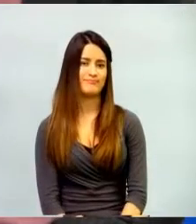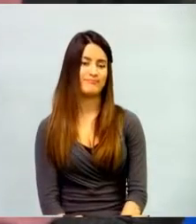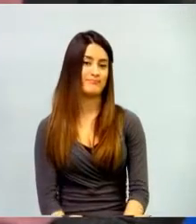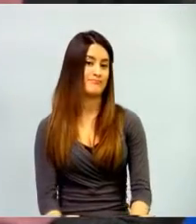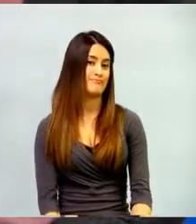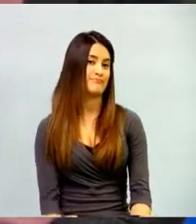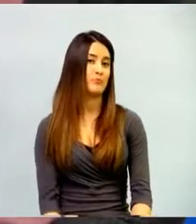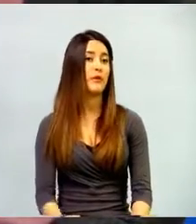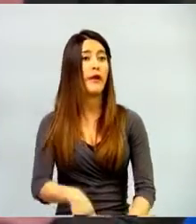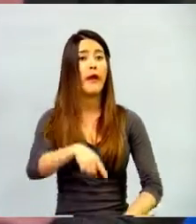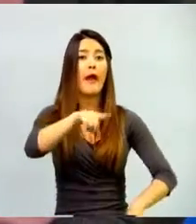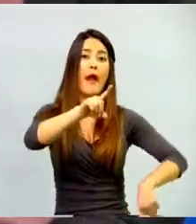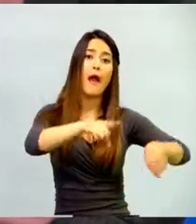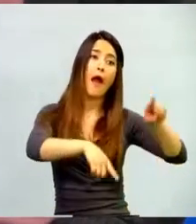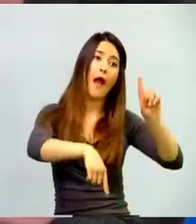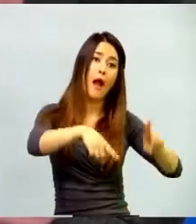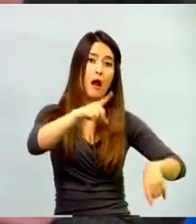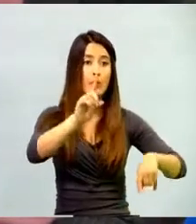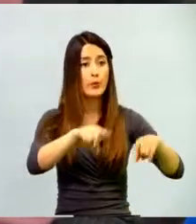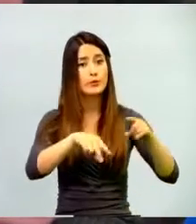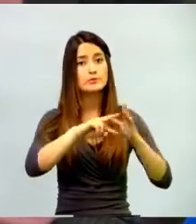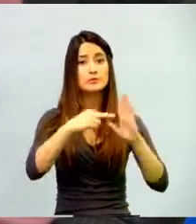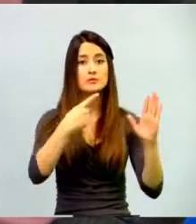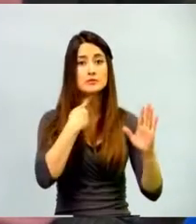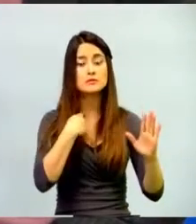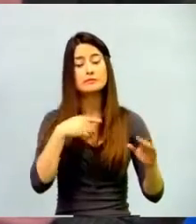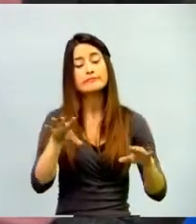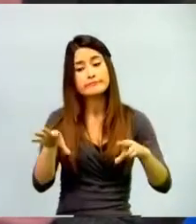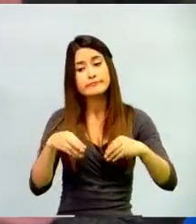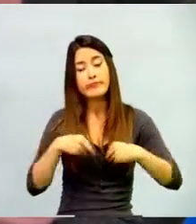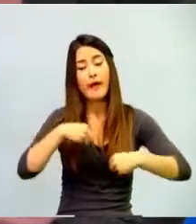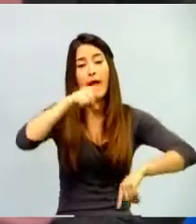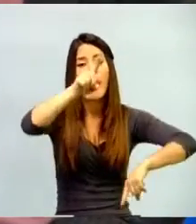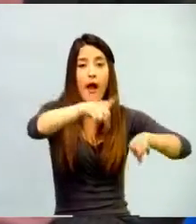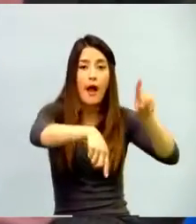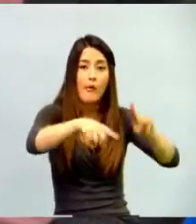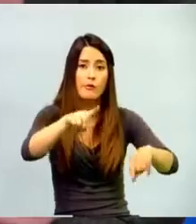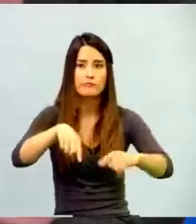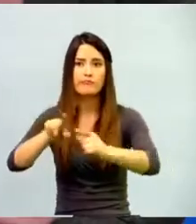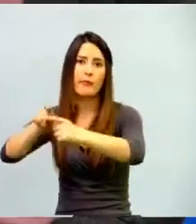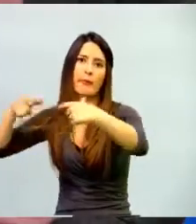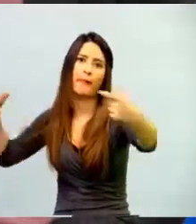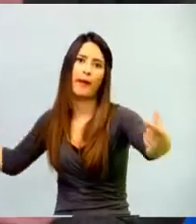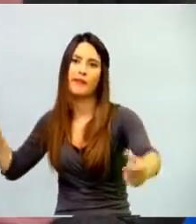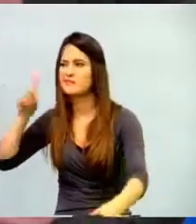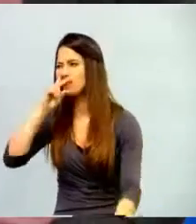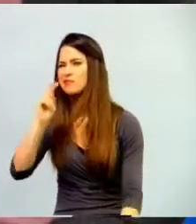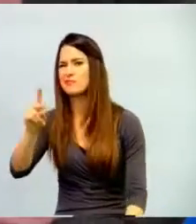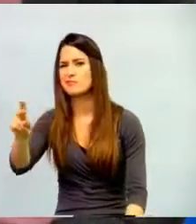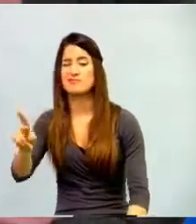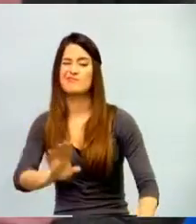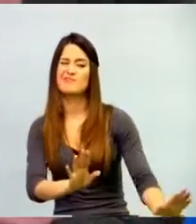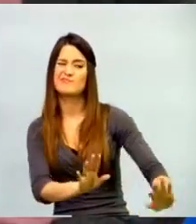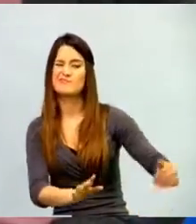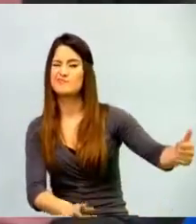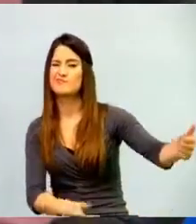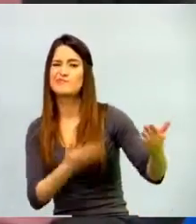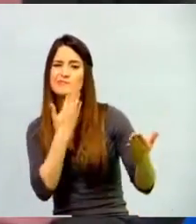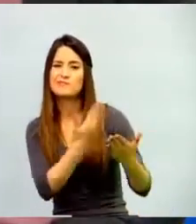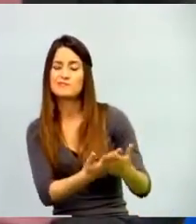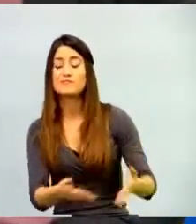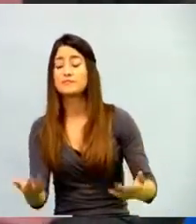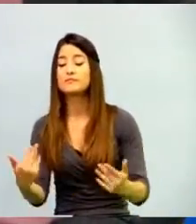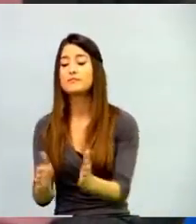o que tiene o que es gomoso de la tecnología pues rico, de lo contrario simplemente va a decir, ah bueno chicos listo, saquemos la cartilla.